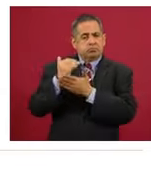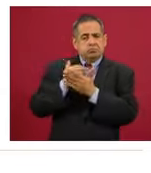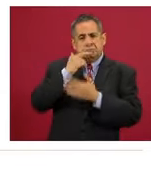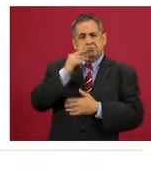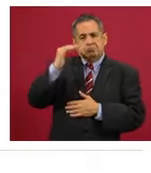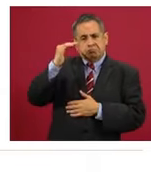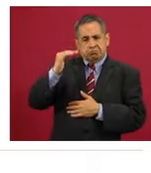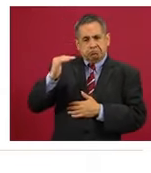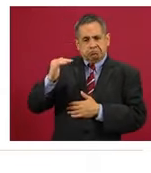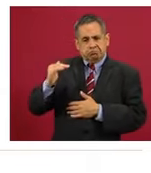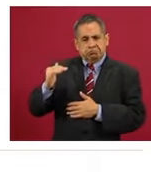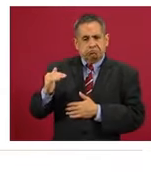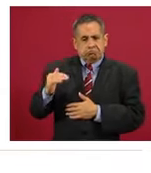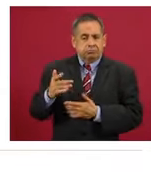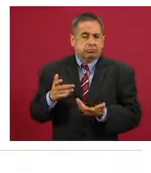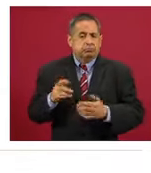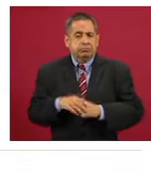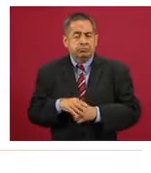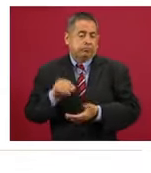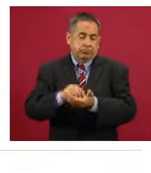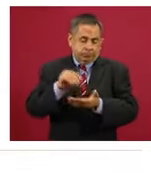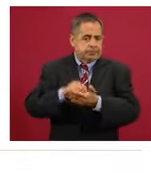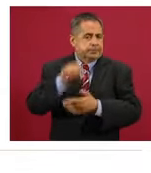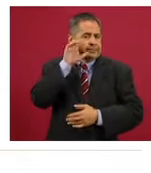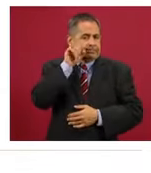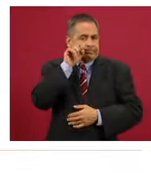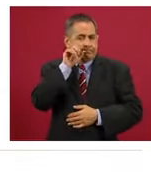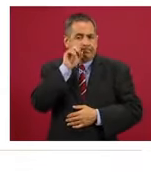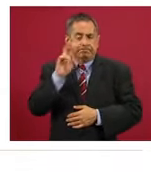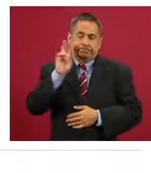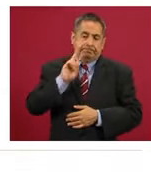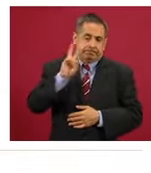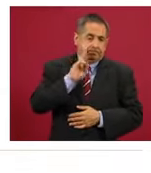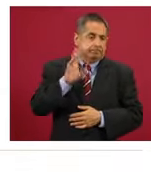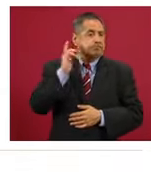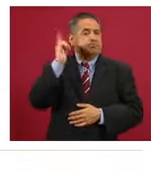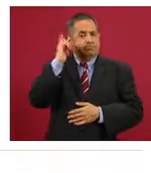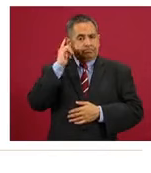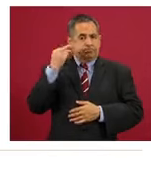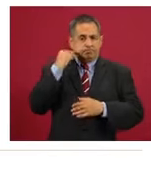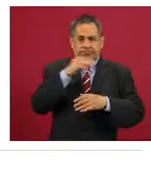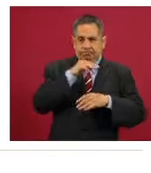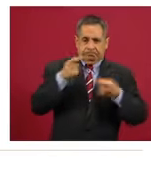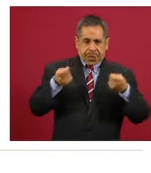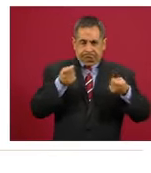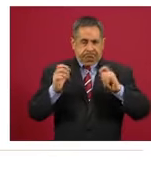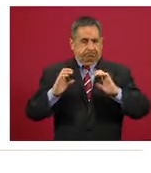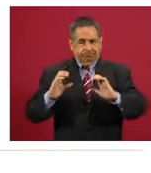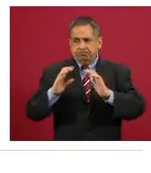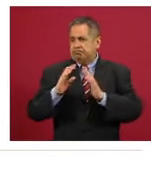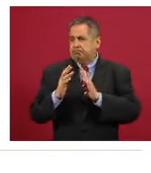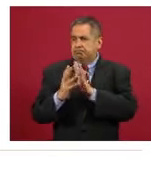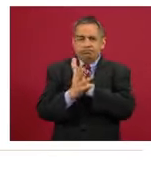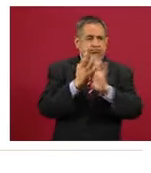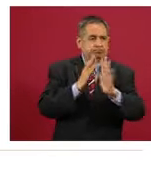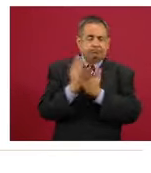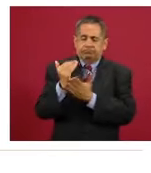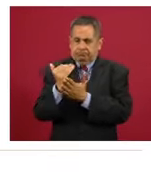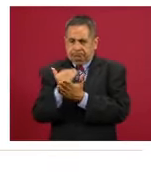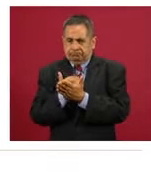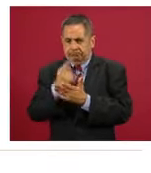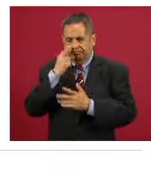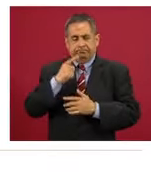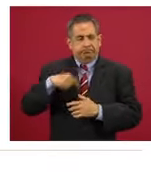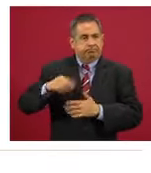Está en color naranja y ojalá que se mantenga el control de la movilidad en el espacio público también para que